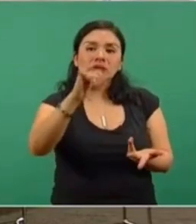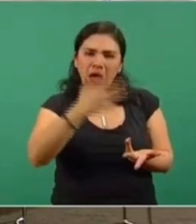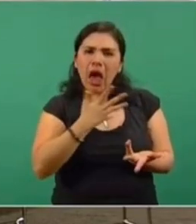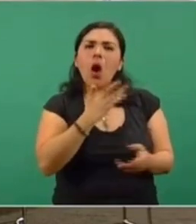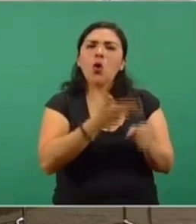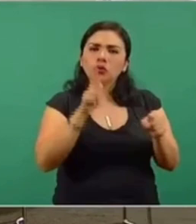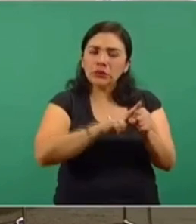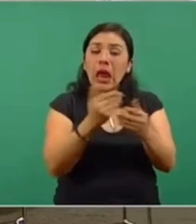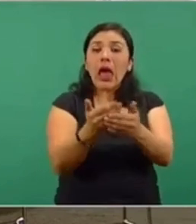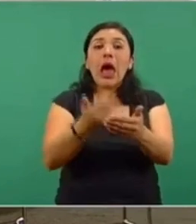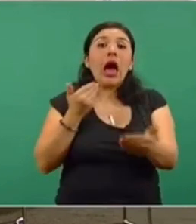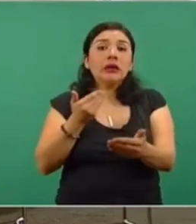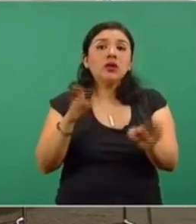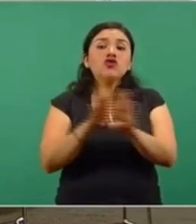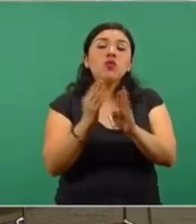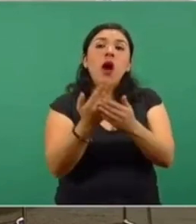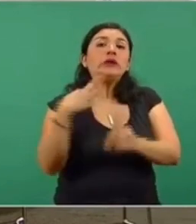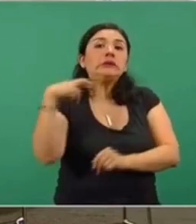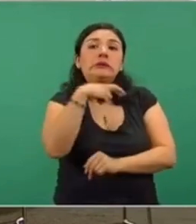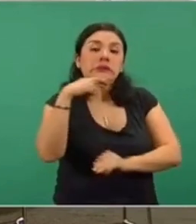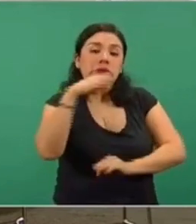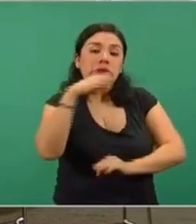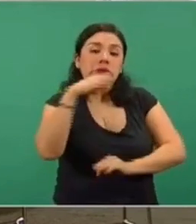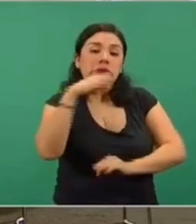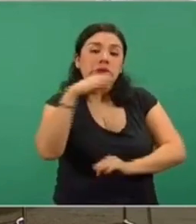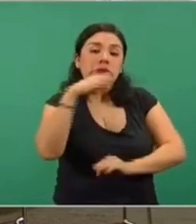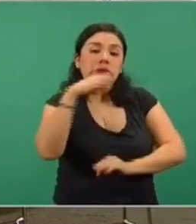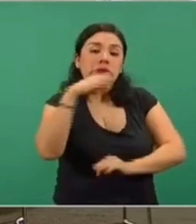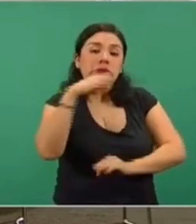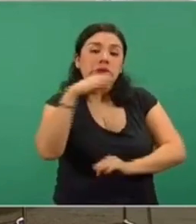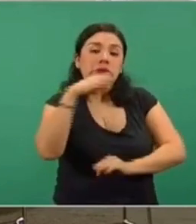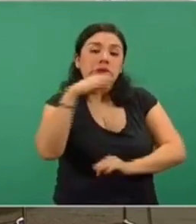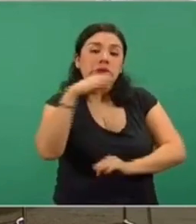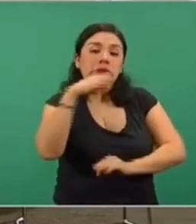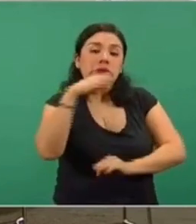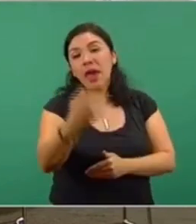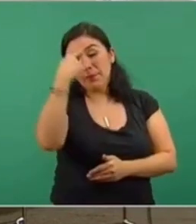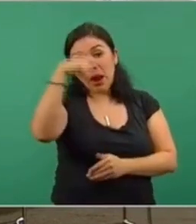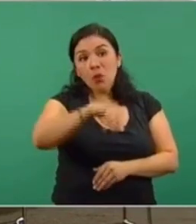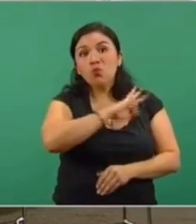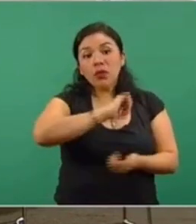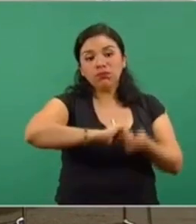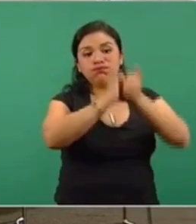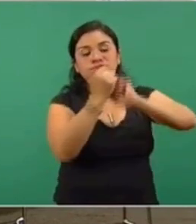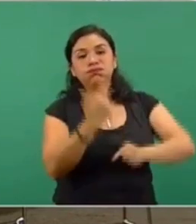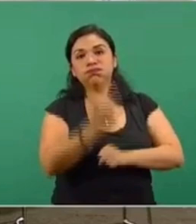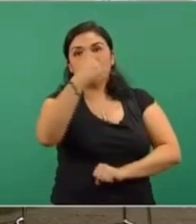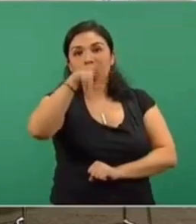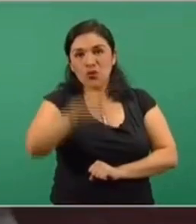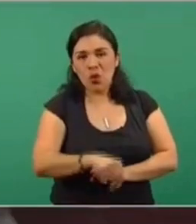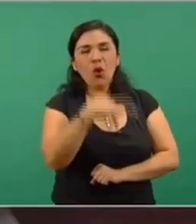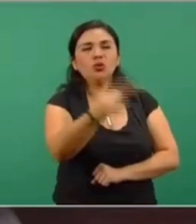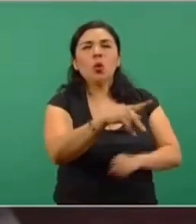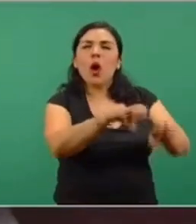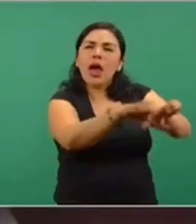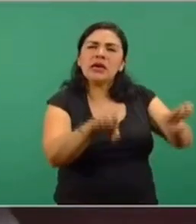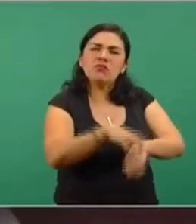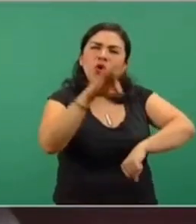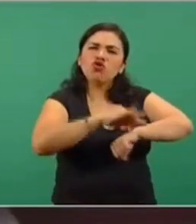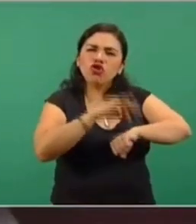anticipada, preventiva de la posible complicación, fue eso que su equipo médico